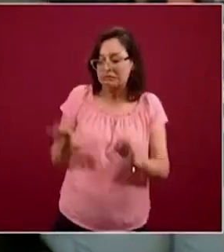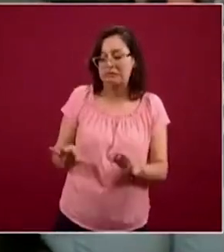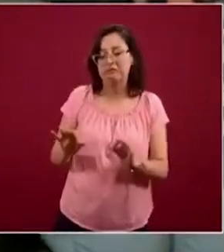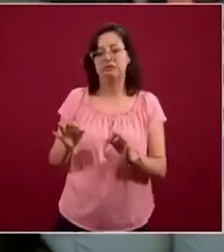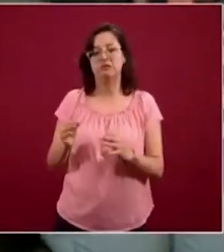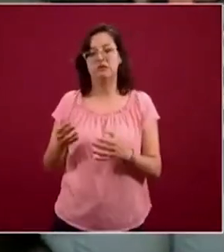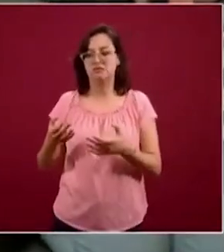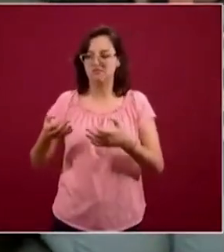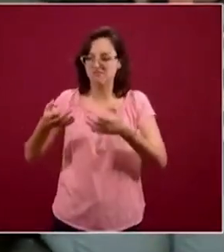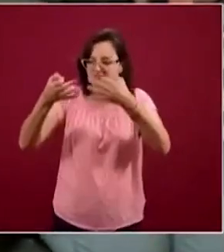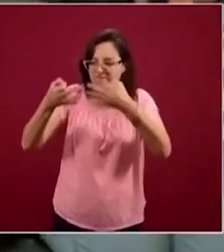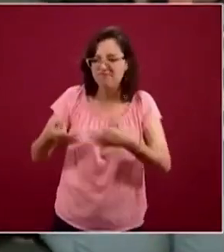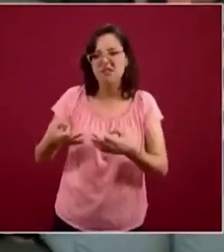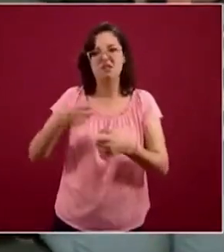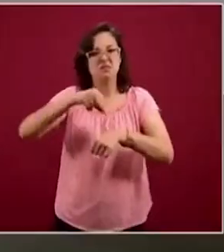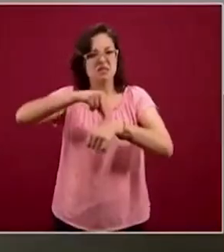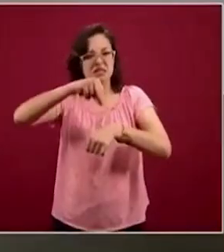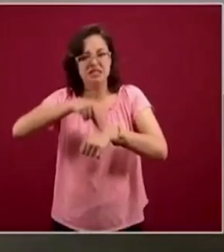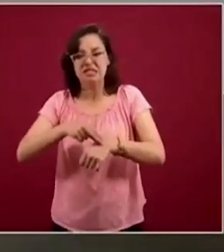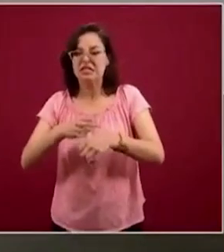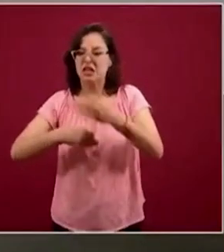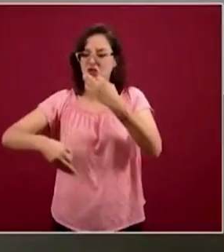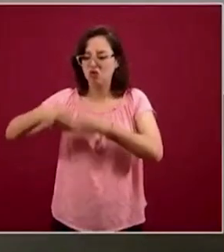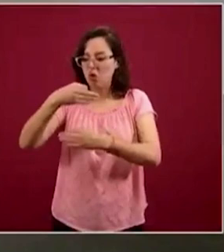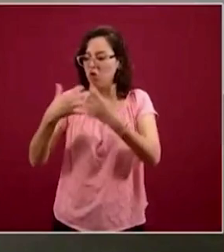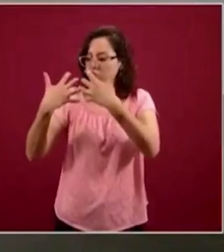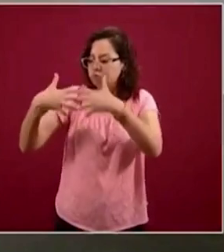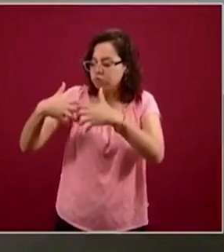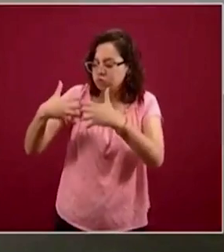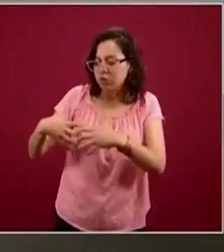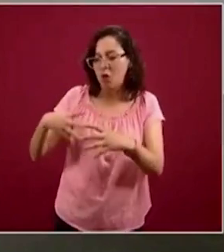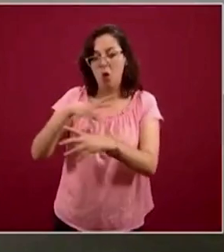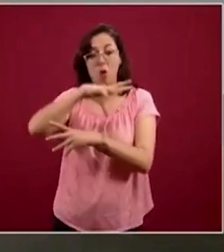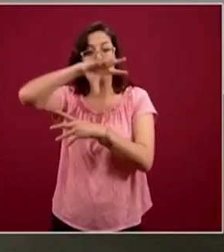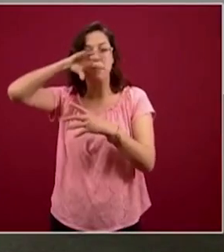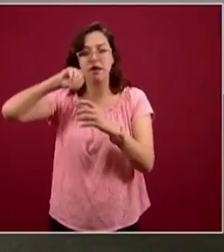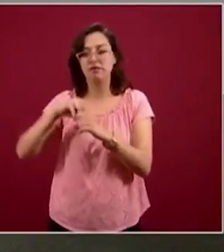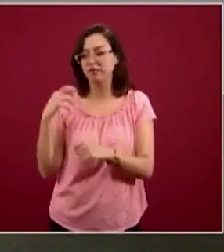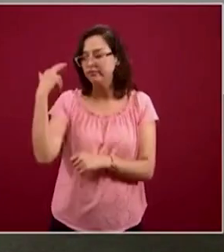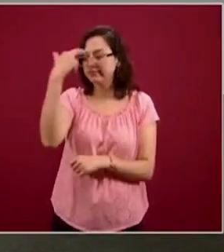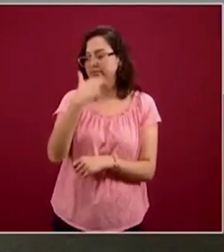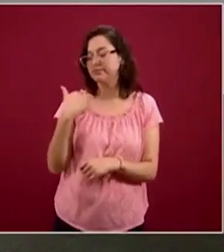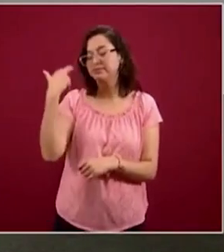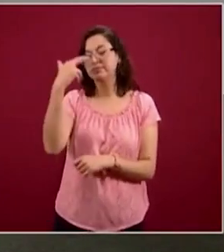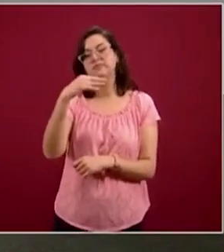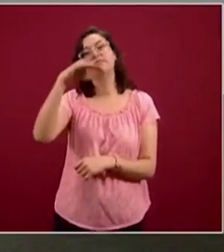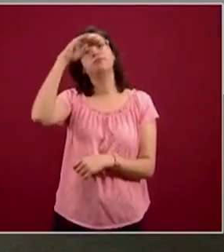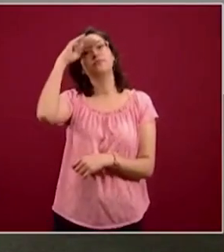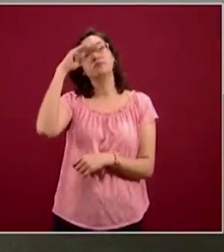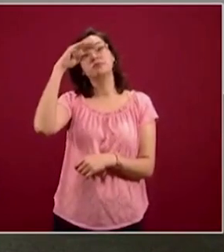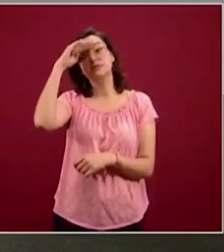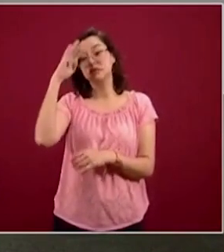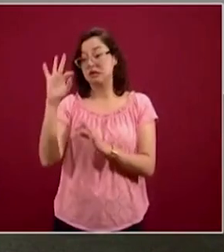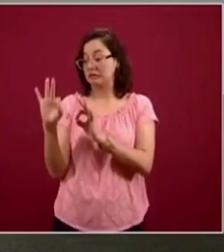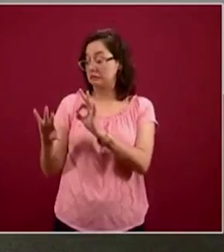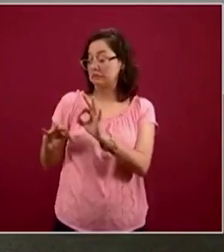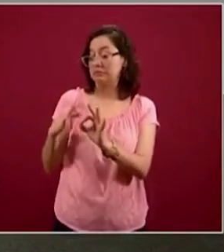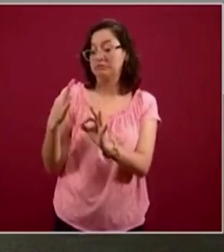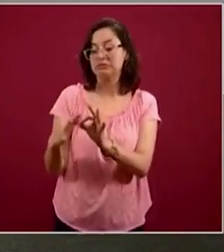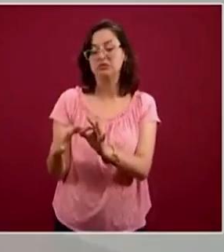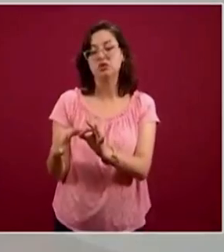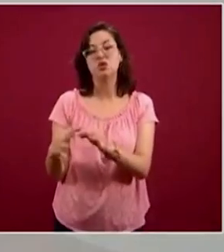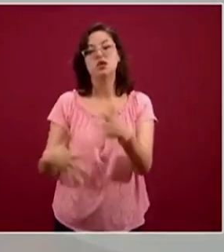y la calidad del ensamblaje y también la instalación. Estamos pensando que estos equipos se terminen de construir el 15 de mayo